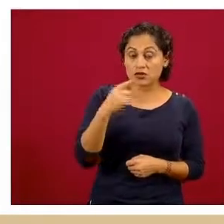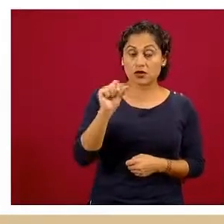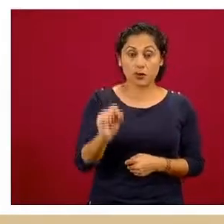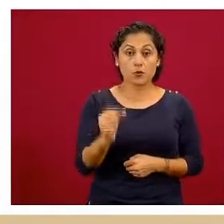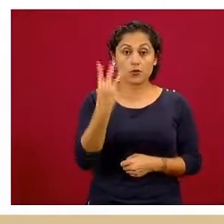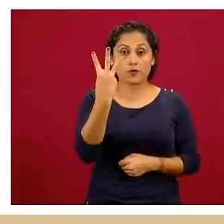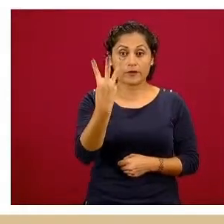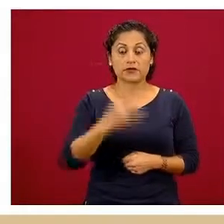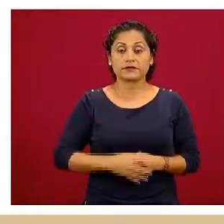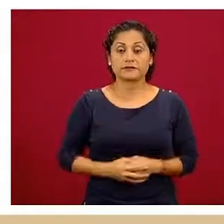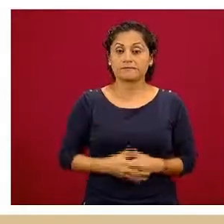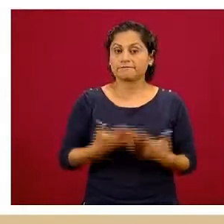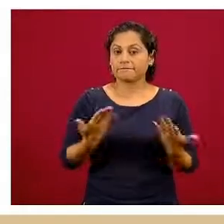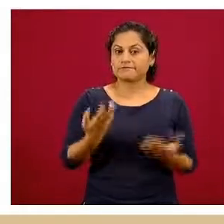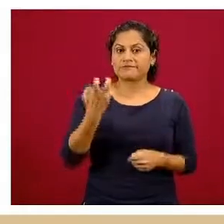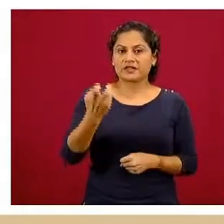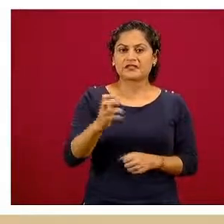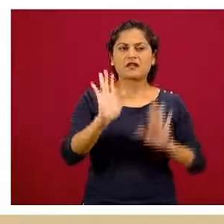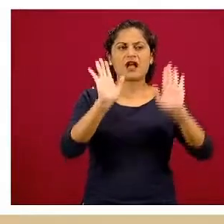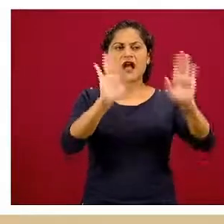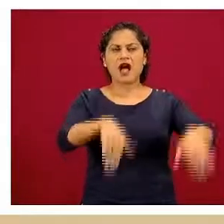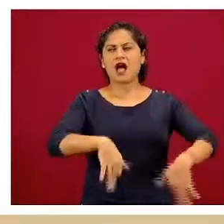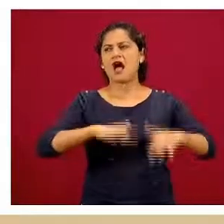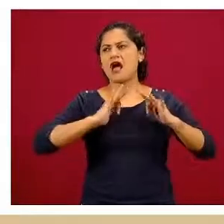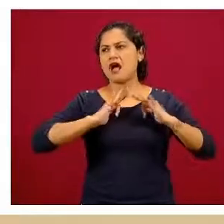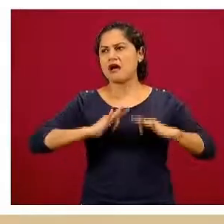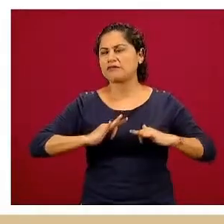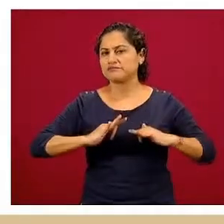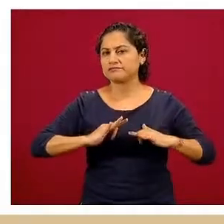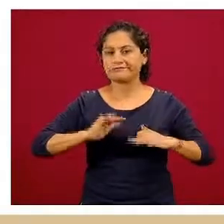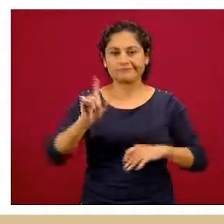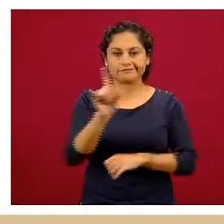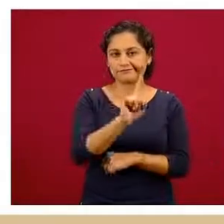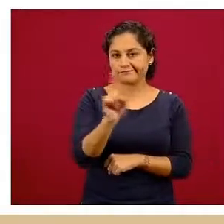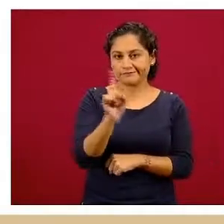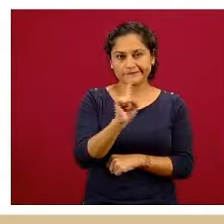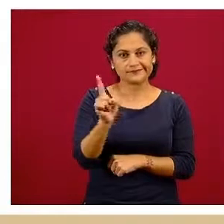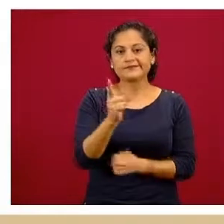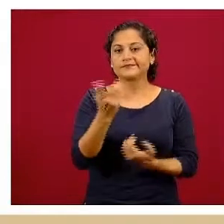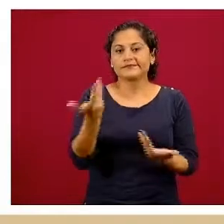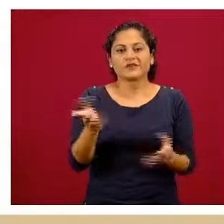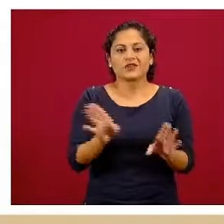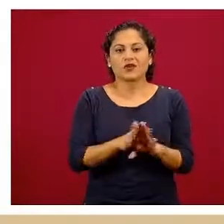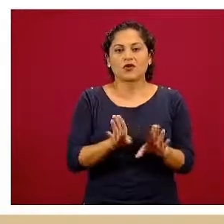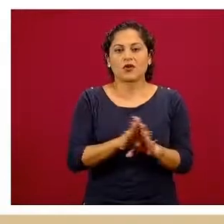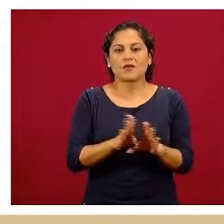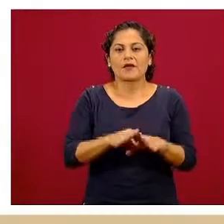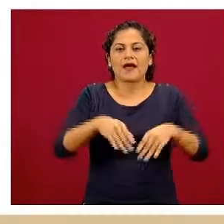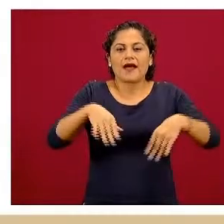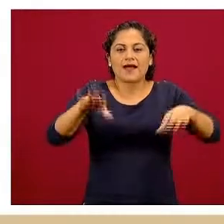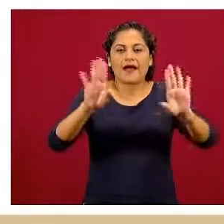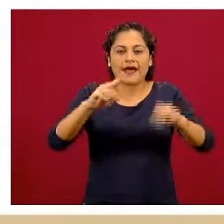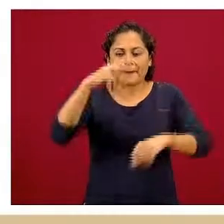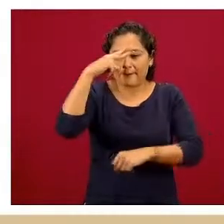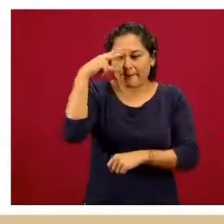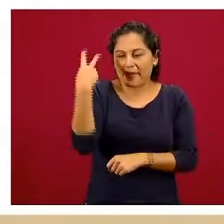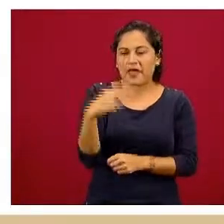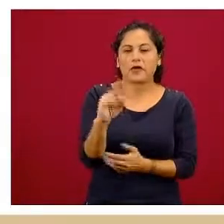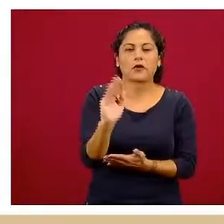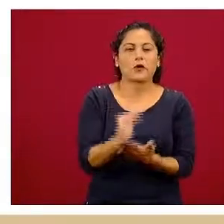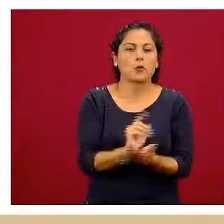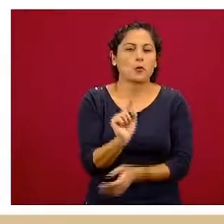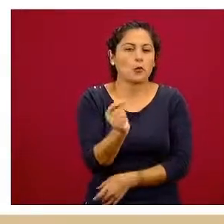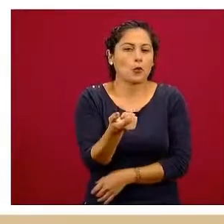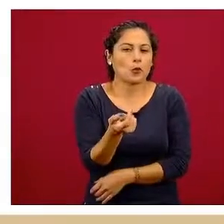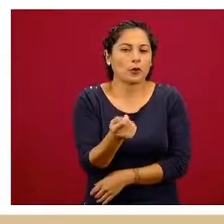Y esta no es una razón para tranquilizarnos, no es una razón para decir, ah, bueno, estamos, digamos, que con una tasa baja. No, en el